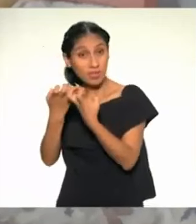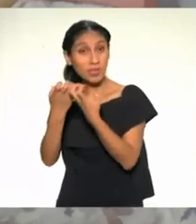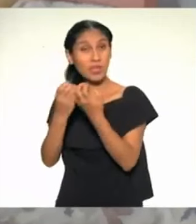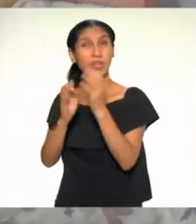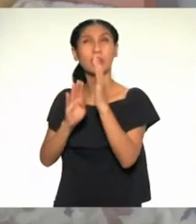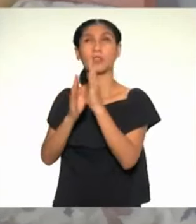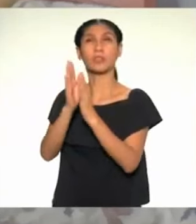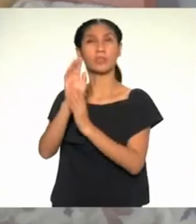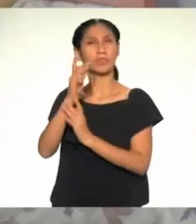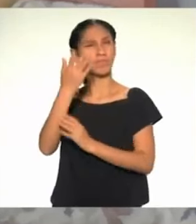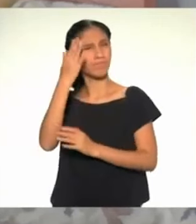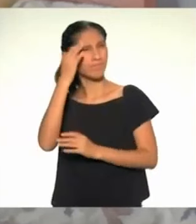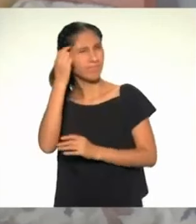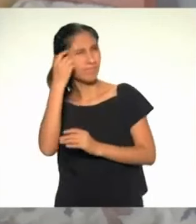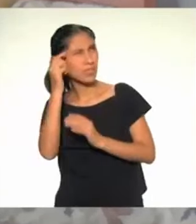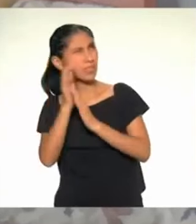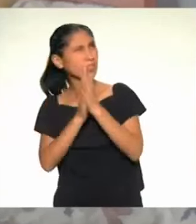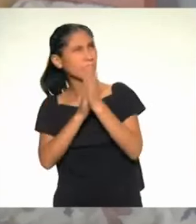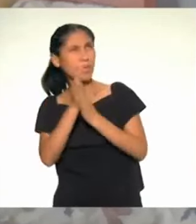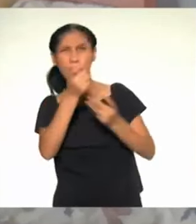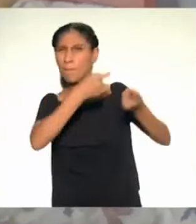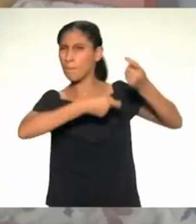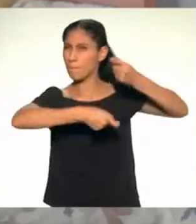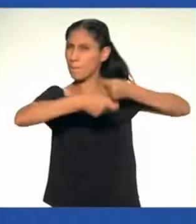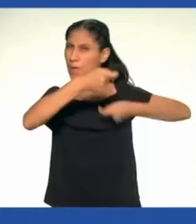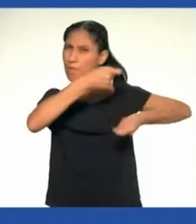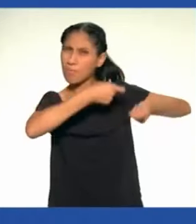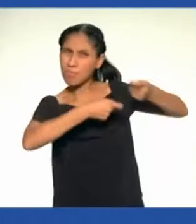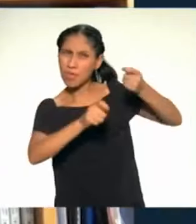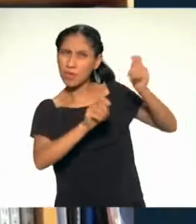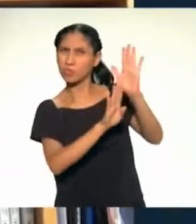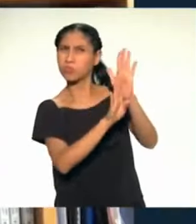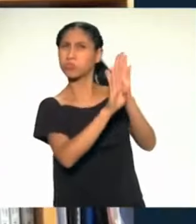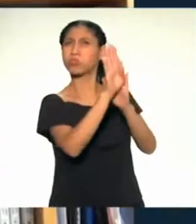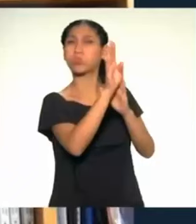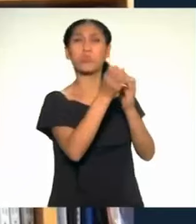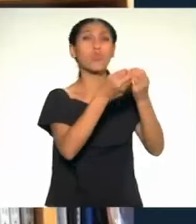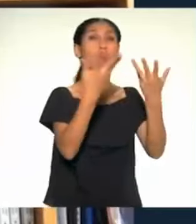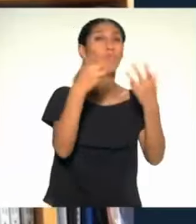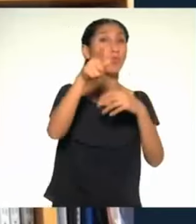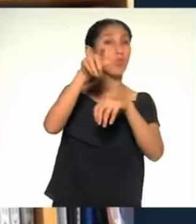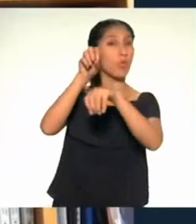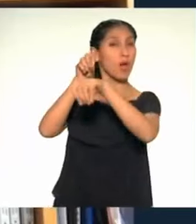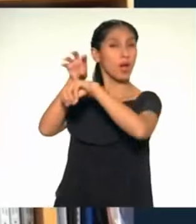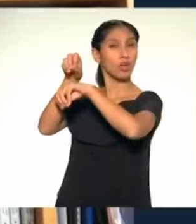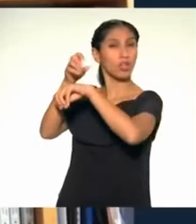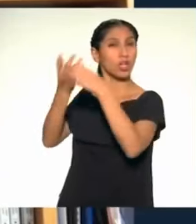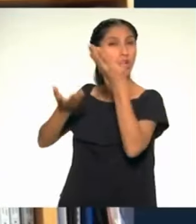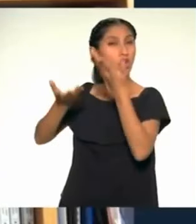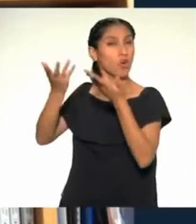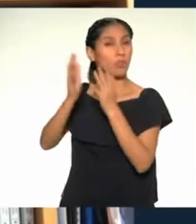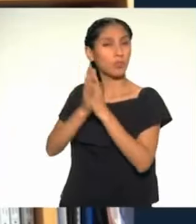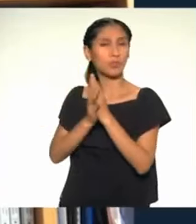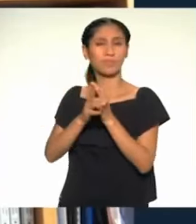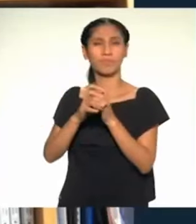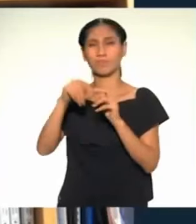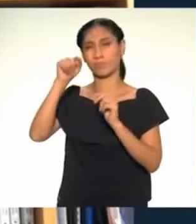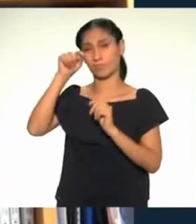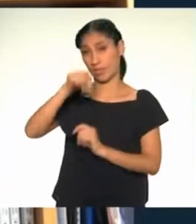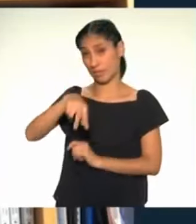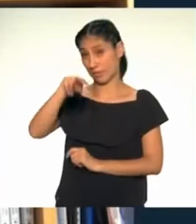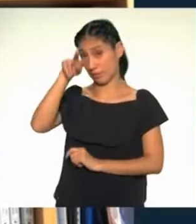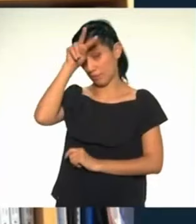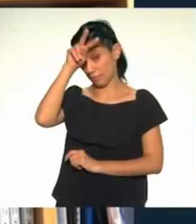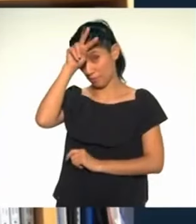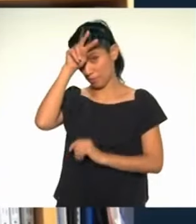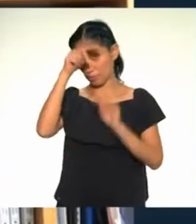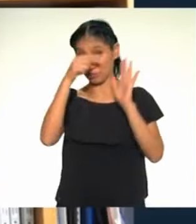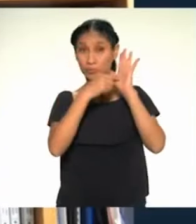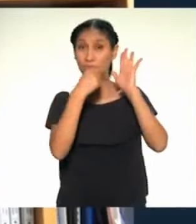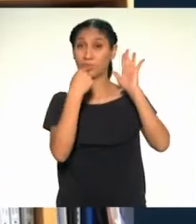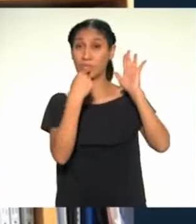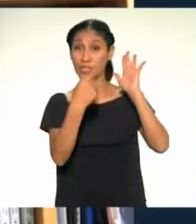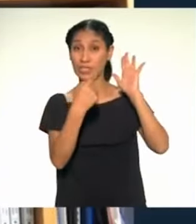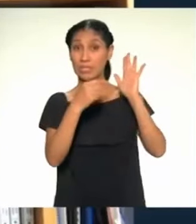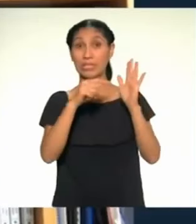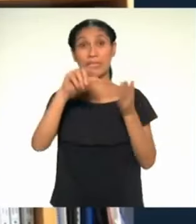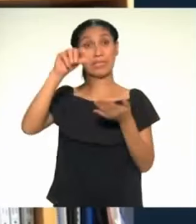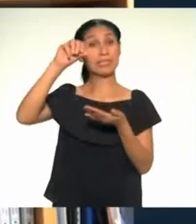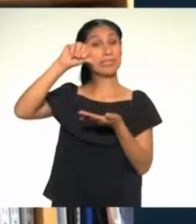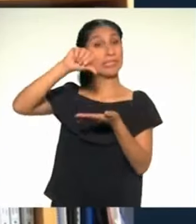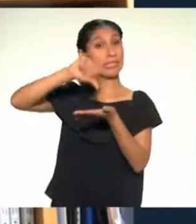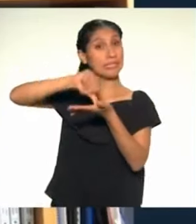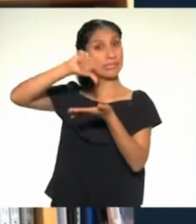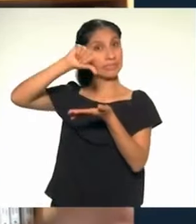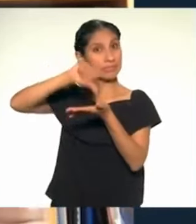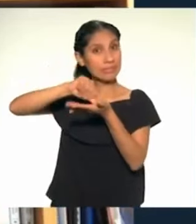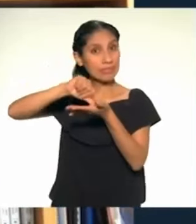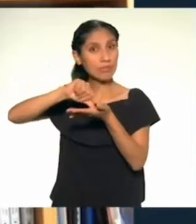emprendimiento para que éste se desarrolle de manera sostenible? ¿Por qué el Perú es considerado centro mundial de recursos genéticos? Porque